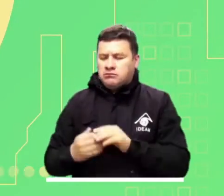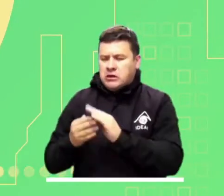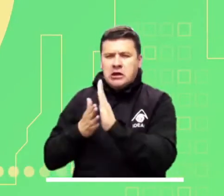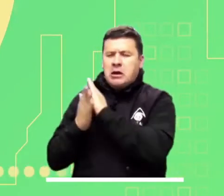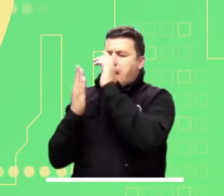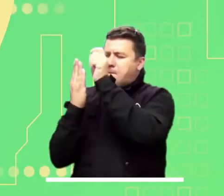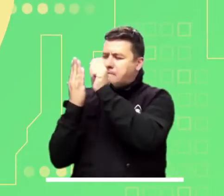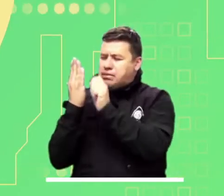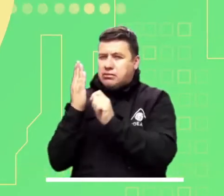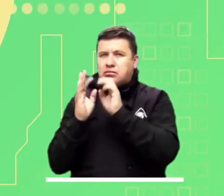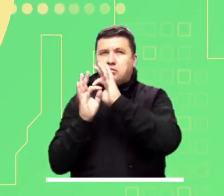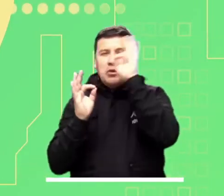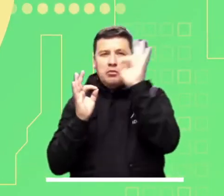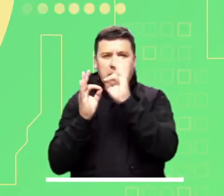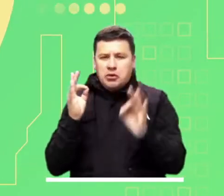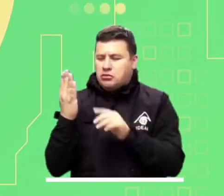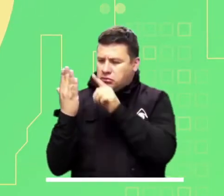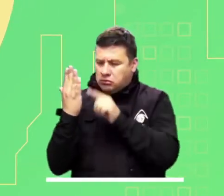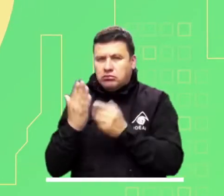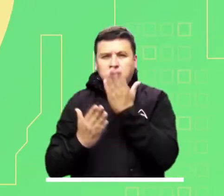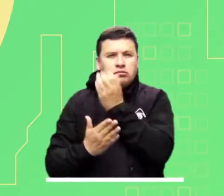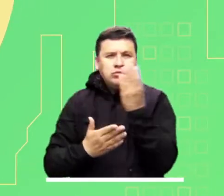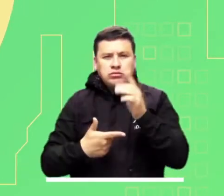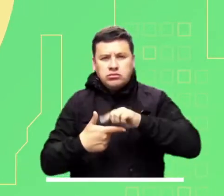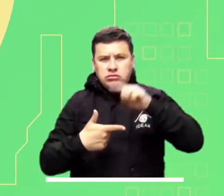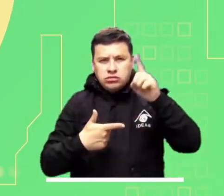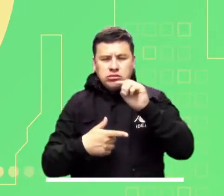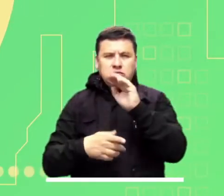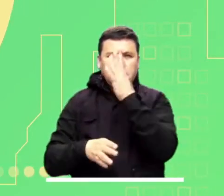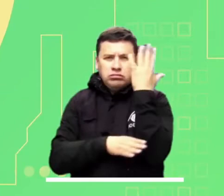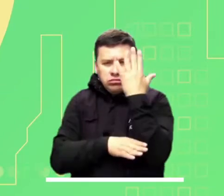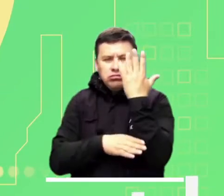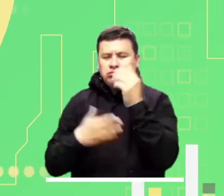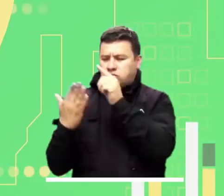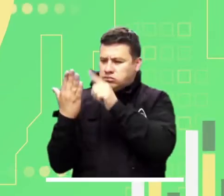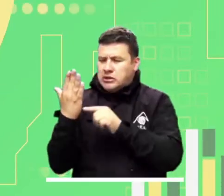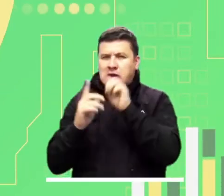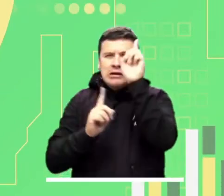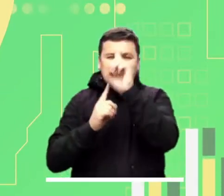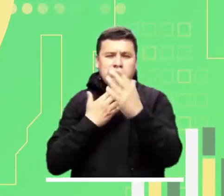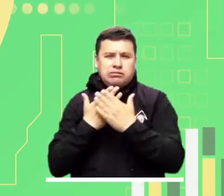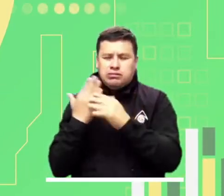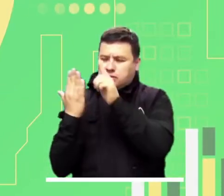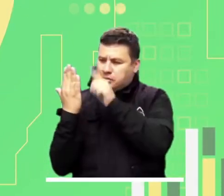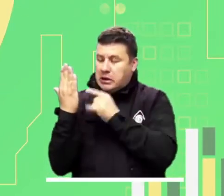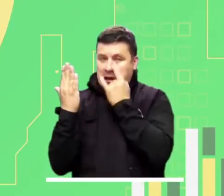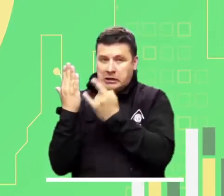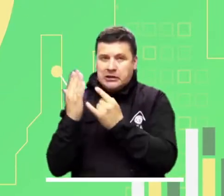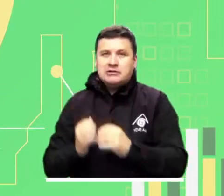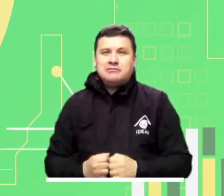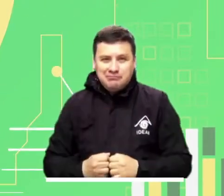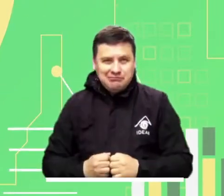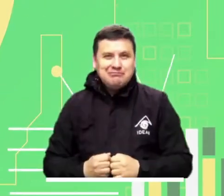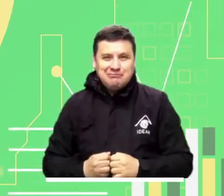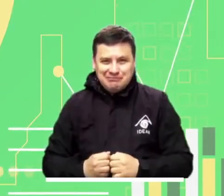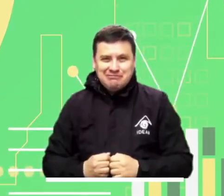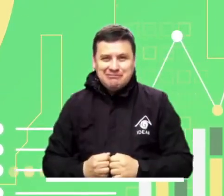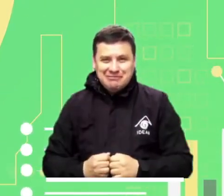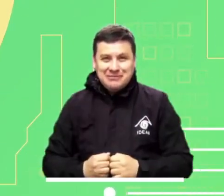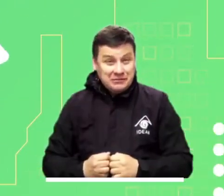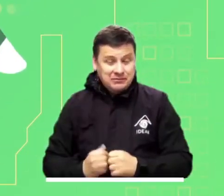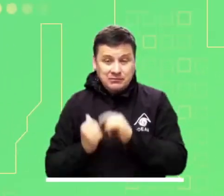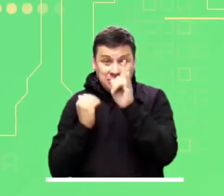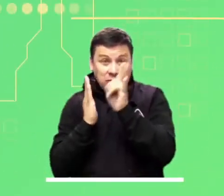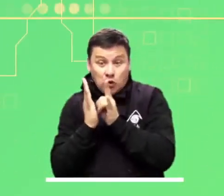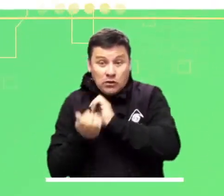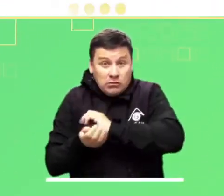las imágenes satelitales y conozca las principales alertas tempranas. Información detallada a nivel municipal, cifras de deforestación,